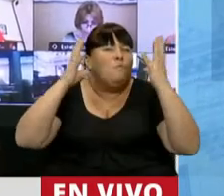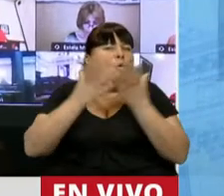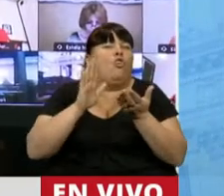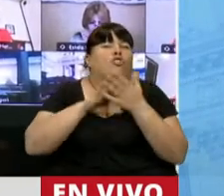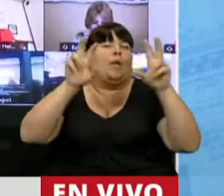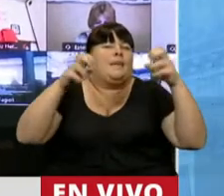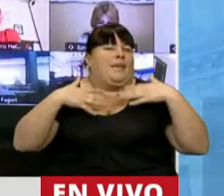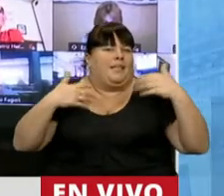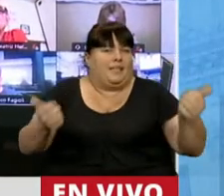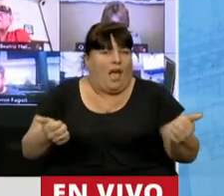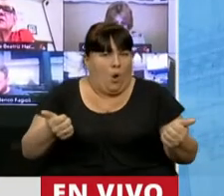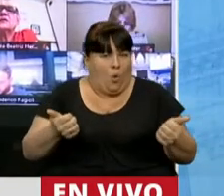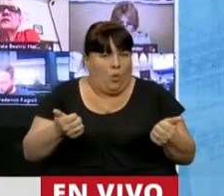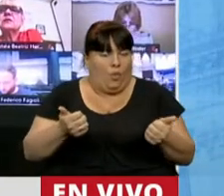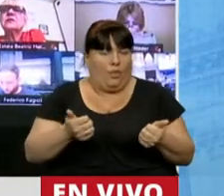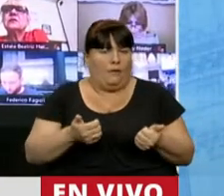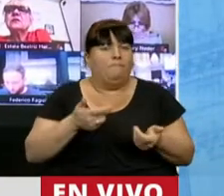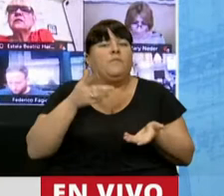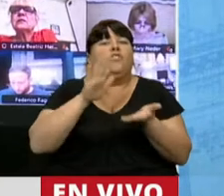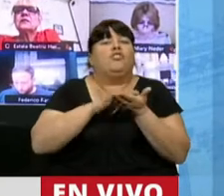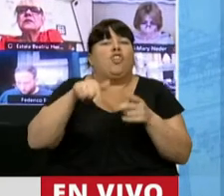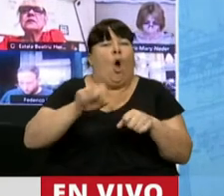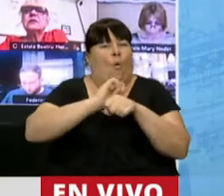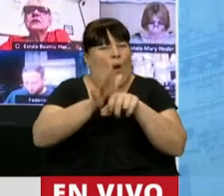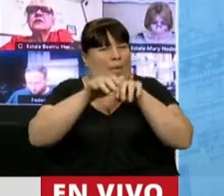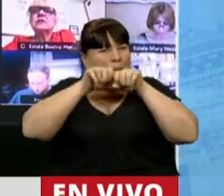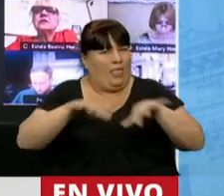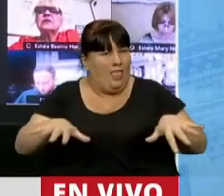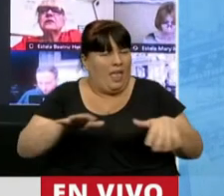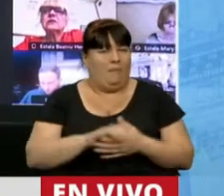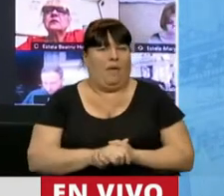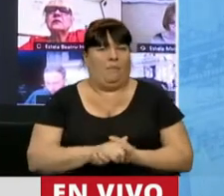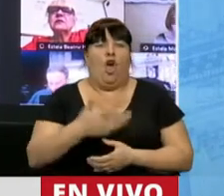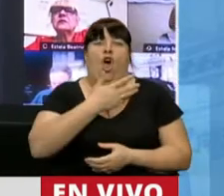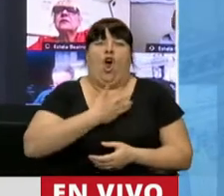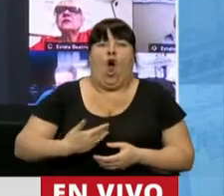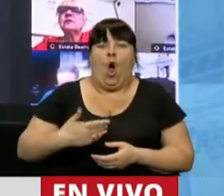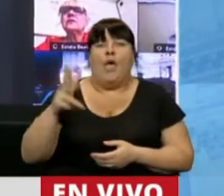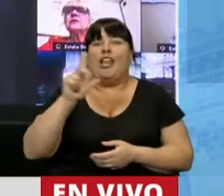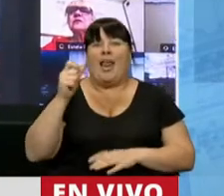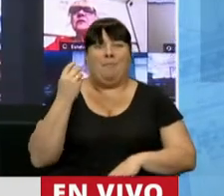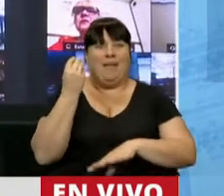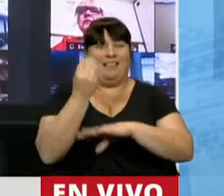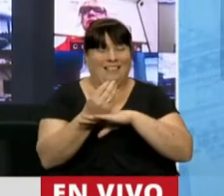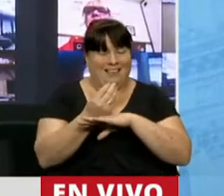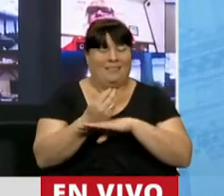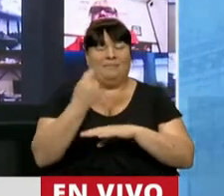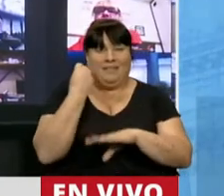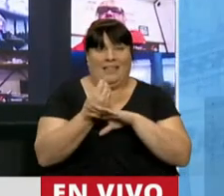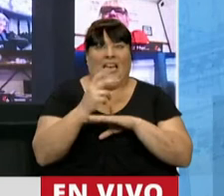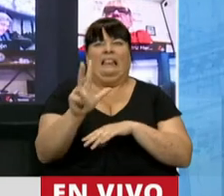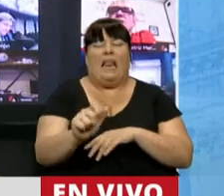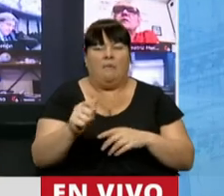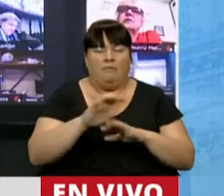salud, en referido a esta pandemia, un gobierno que a menos de tres meses de haber asumido tuvo que